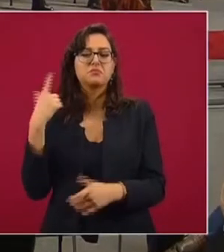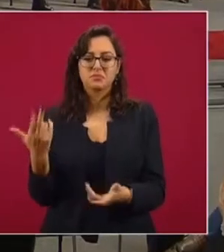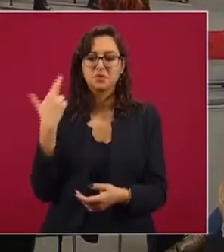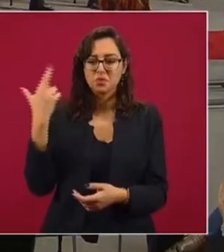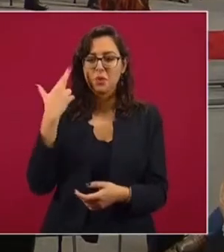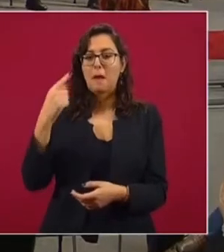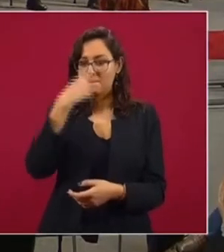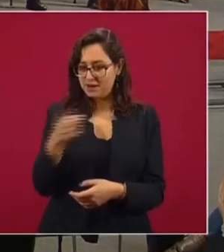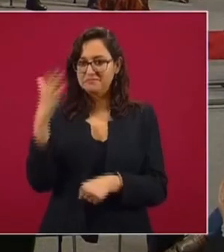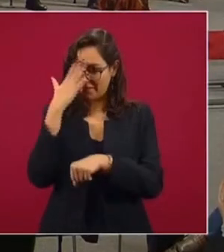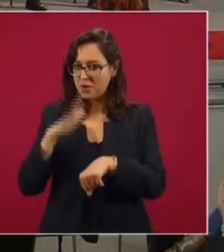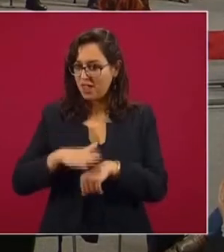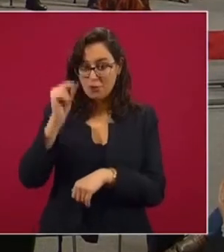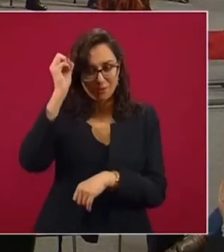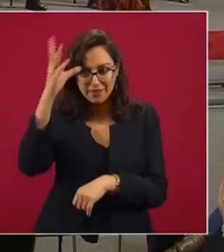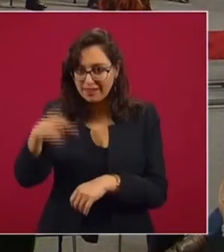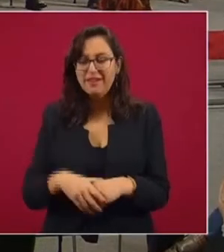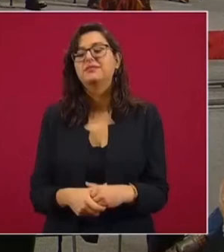refrescar la memoria.